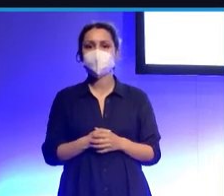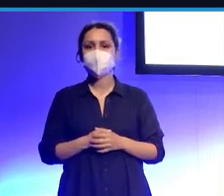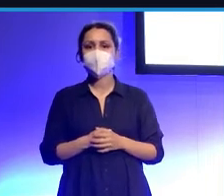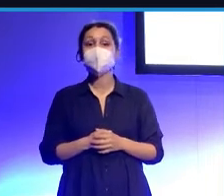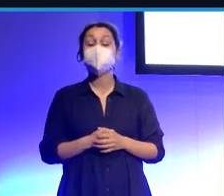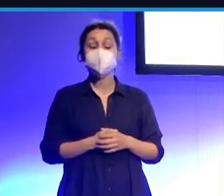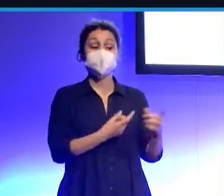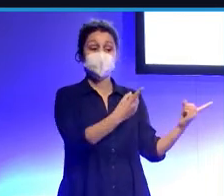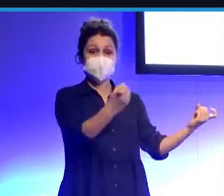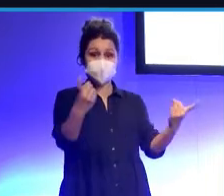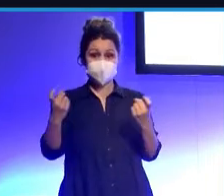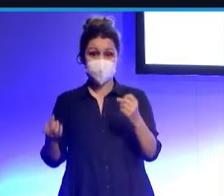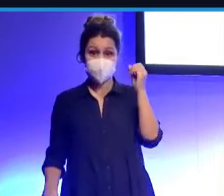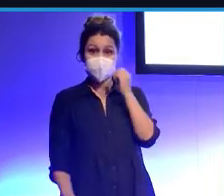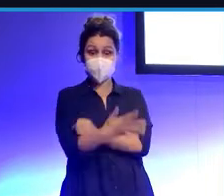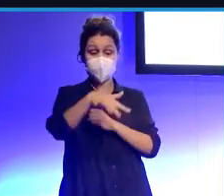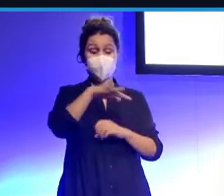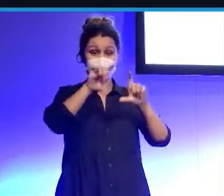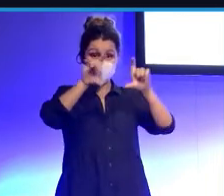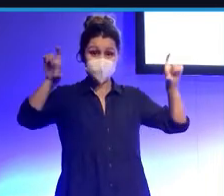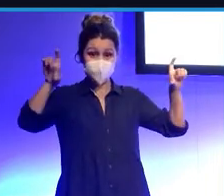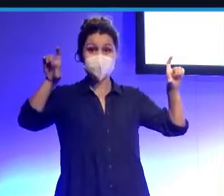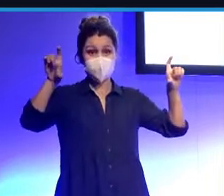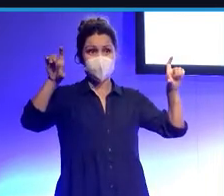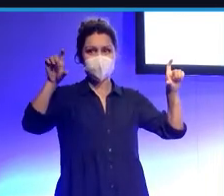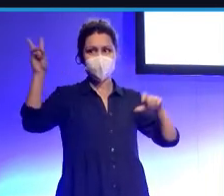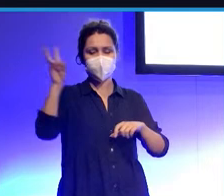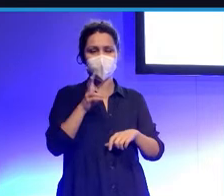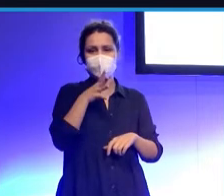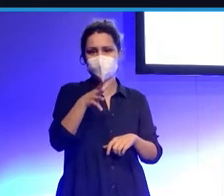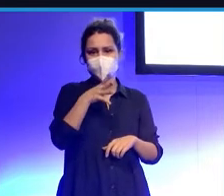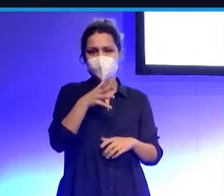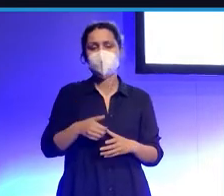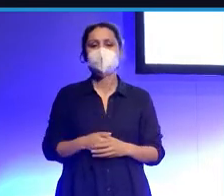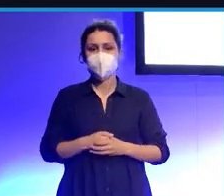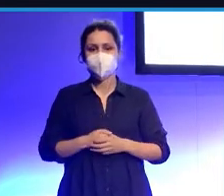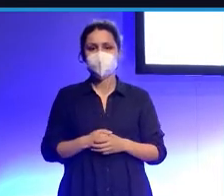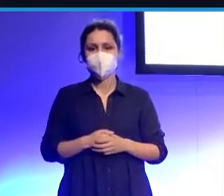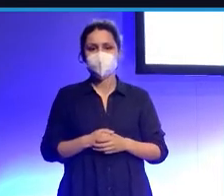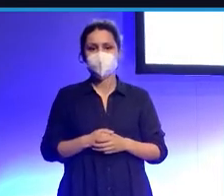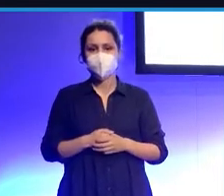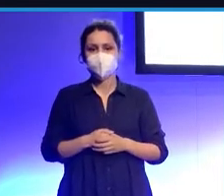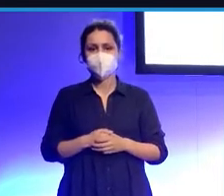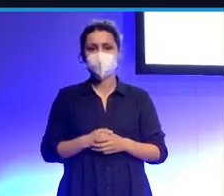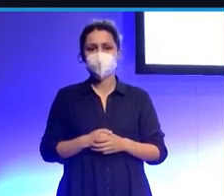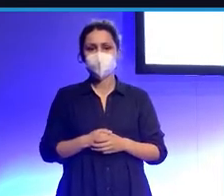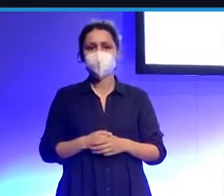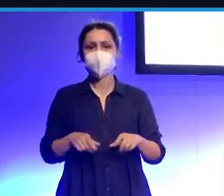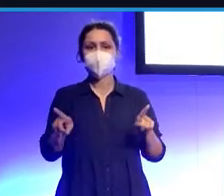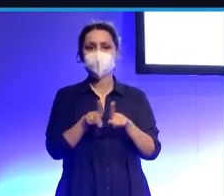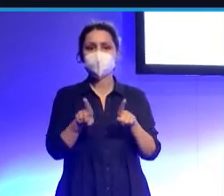Esta necesidad que ha surgido en la industria, viene dada porque antes de que surgieran empresas como DripLab,